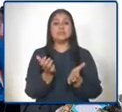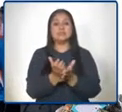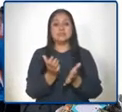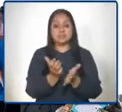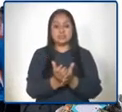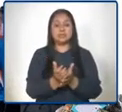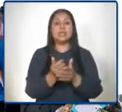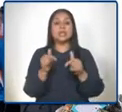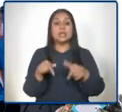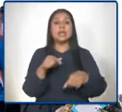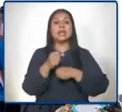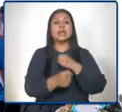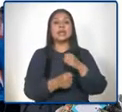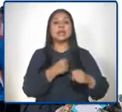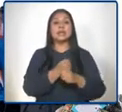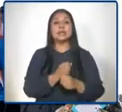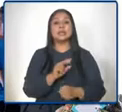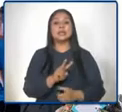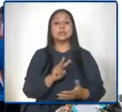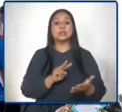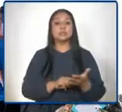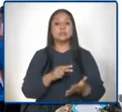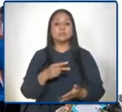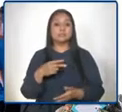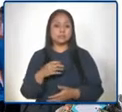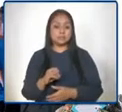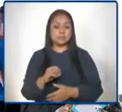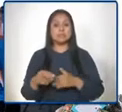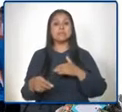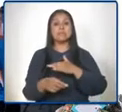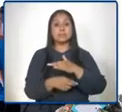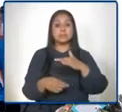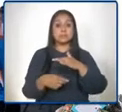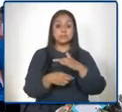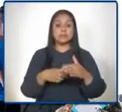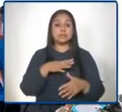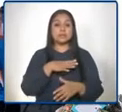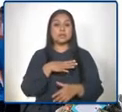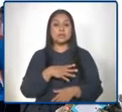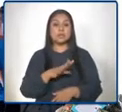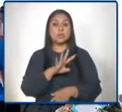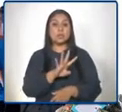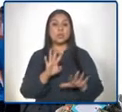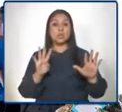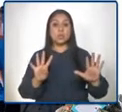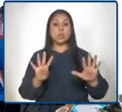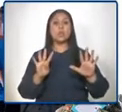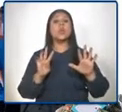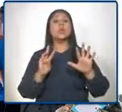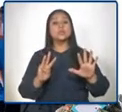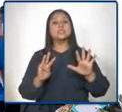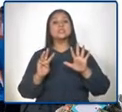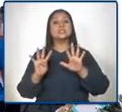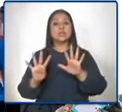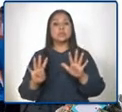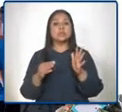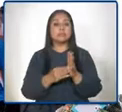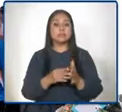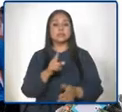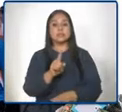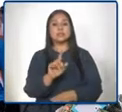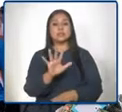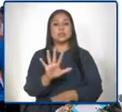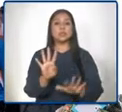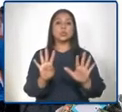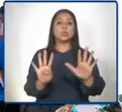el ciclo escolar 2020, en preprimaria, contábamos con 489.159 niños